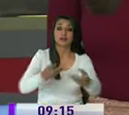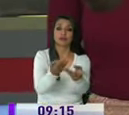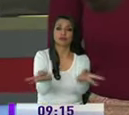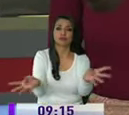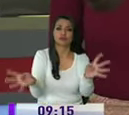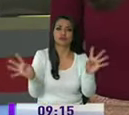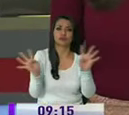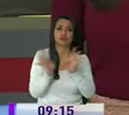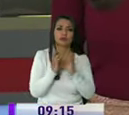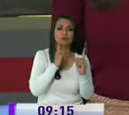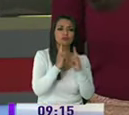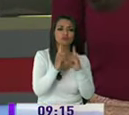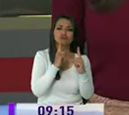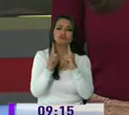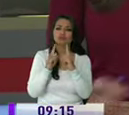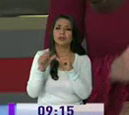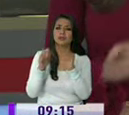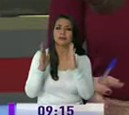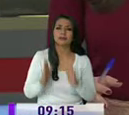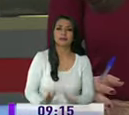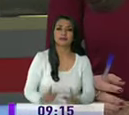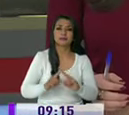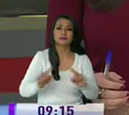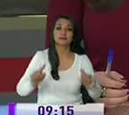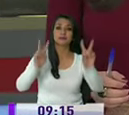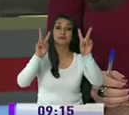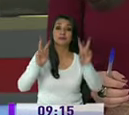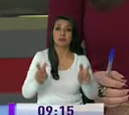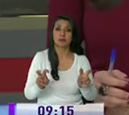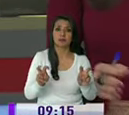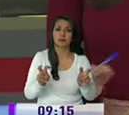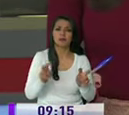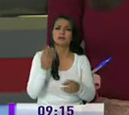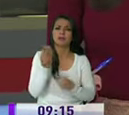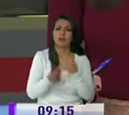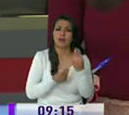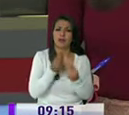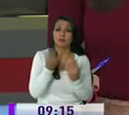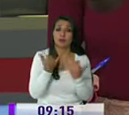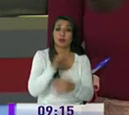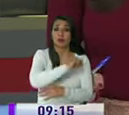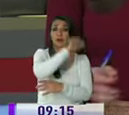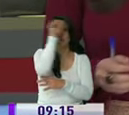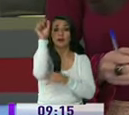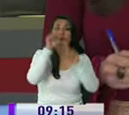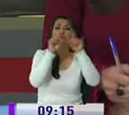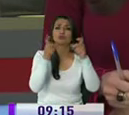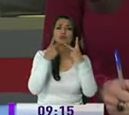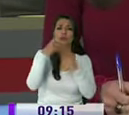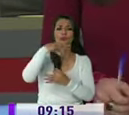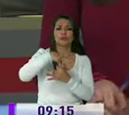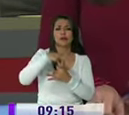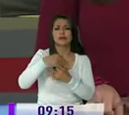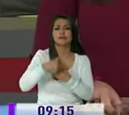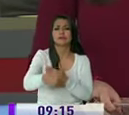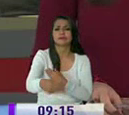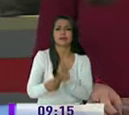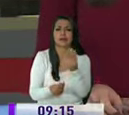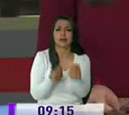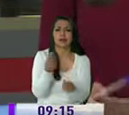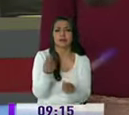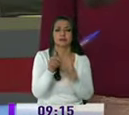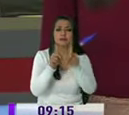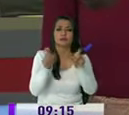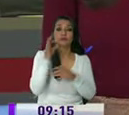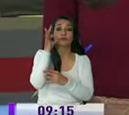Moreno dialogó con los legisladores de varios temas referentes al camino a seguir después del triunfo en la consulta popular y referéndum se habría conversado